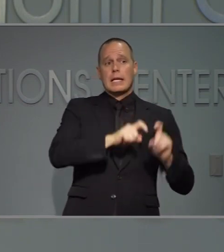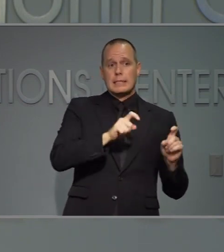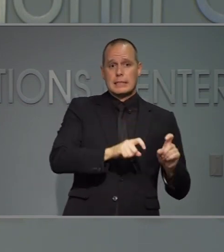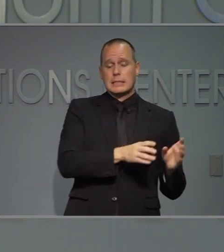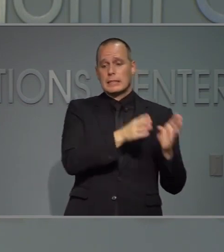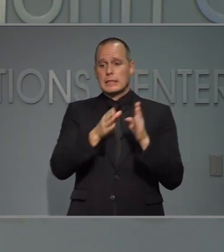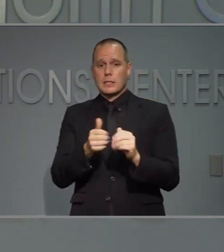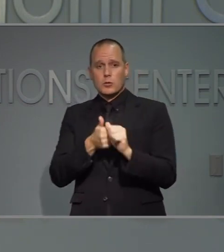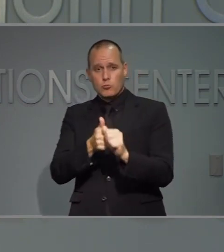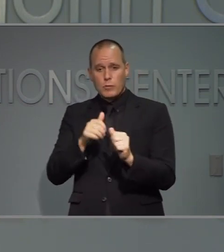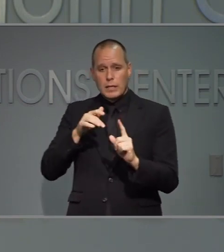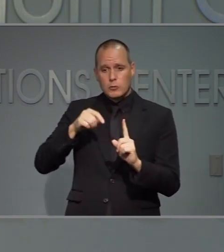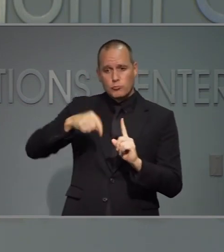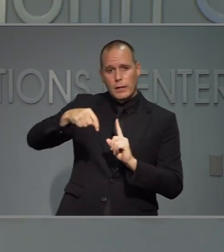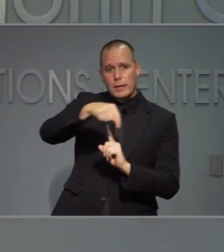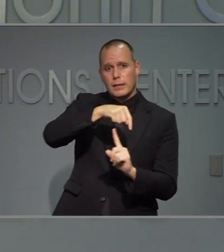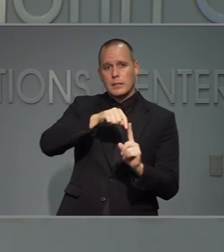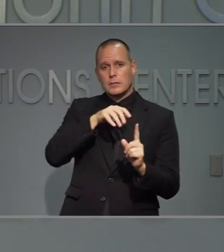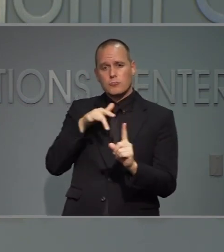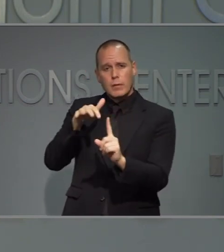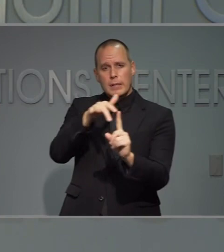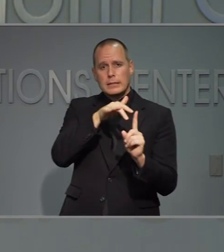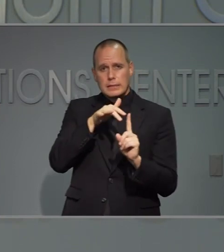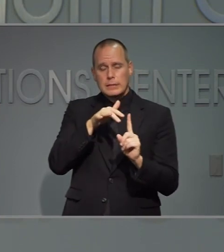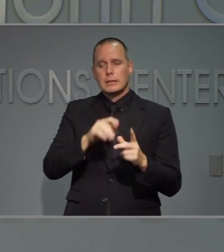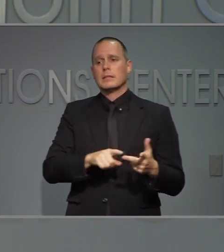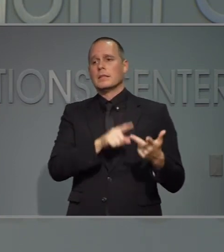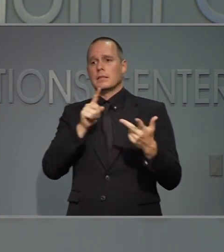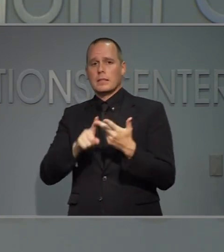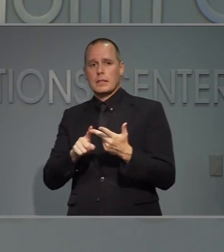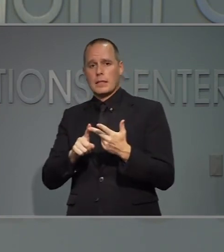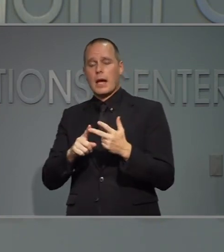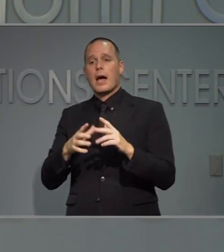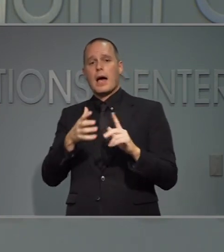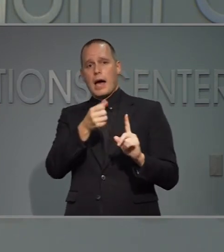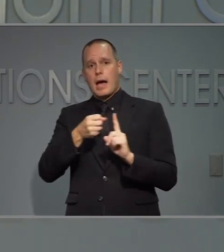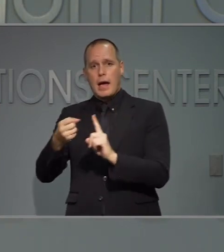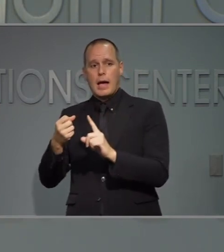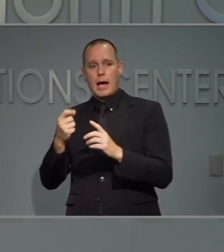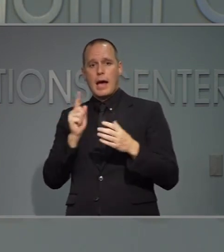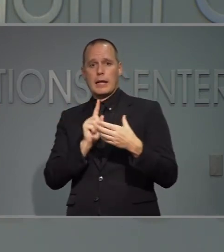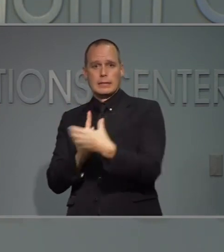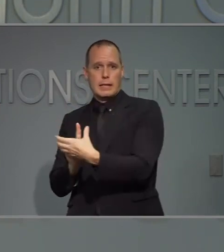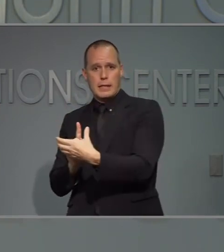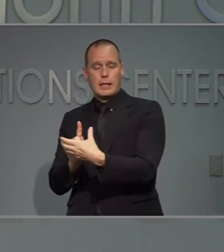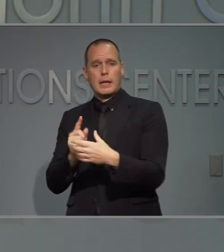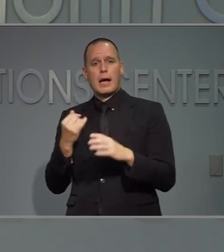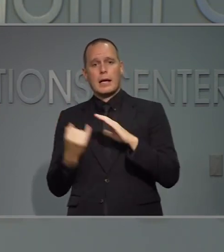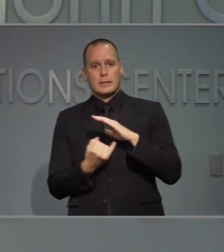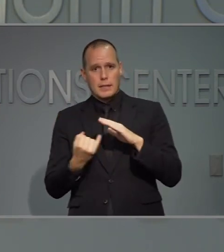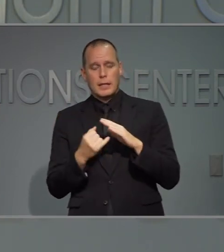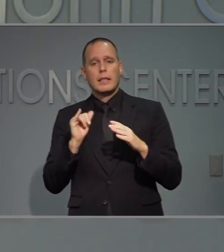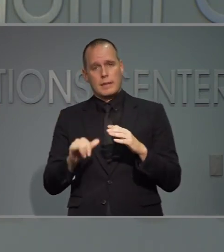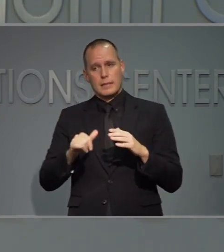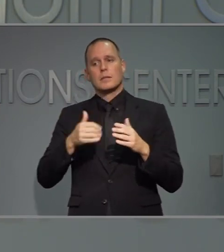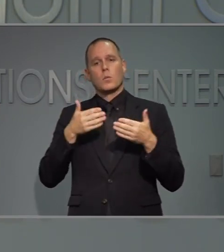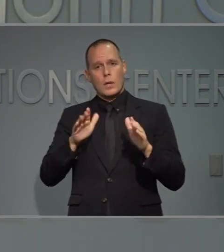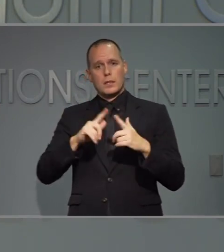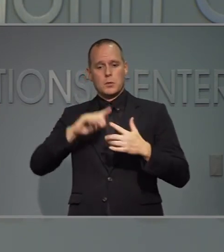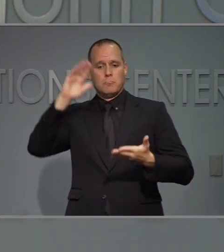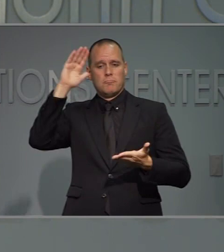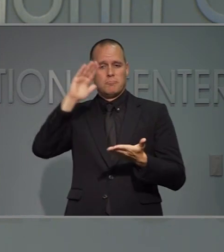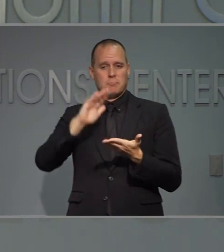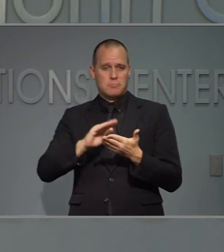pruebas rastreo aislamiento y para poder bajar la propagación del virus doctora Cohen quiere comentar.